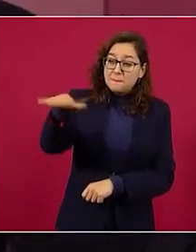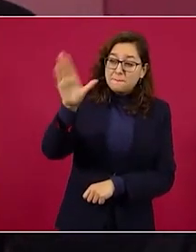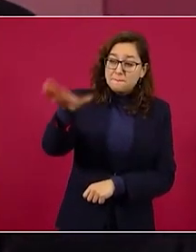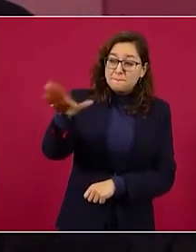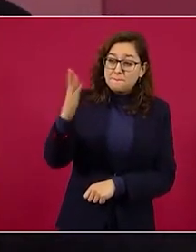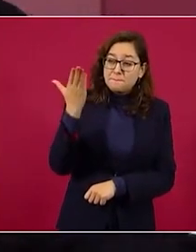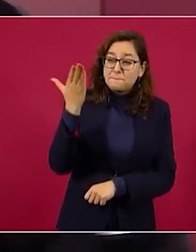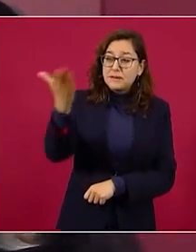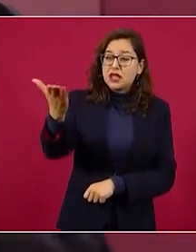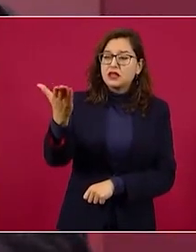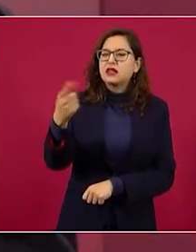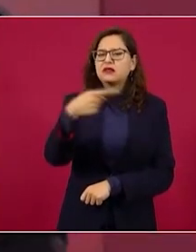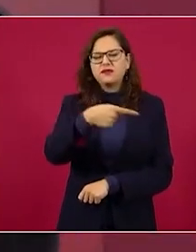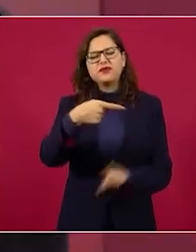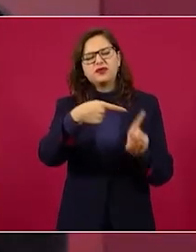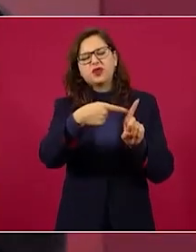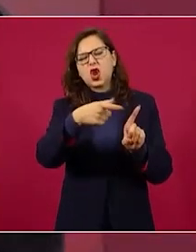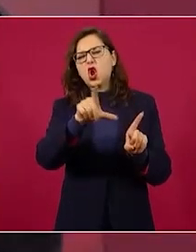importantísimo